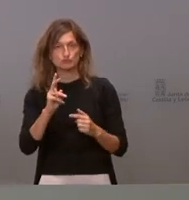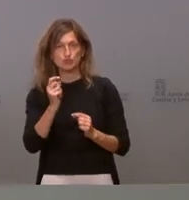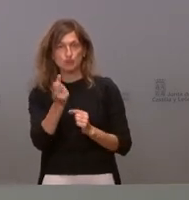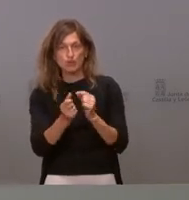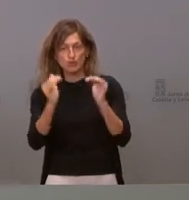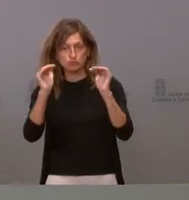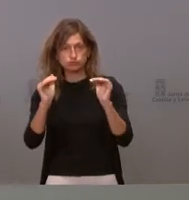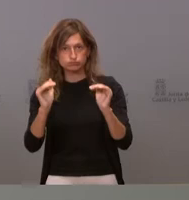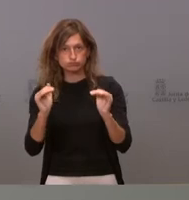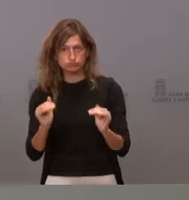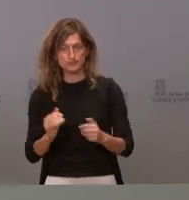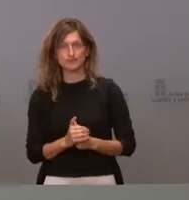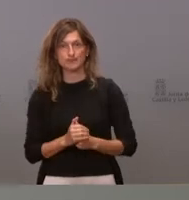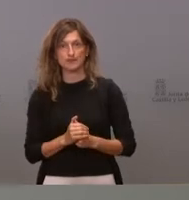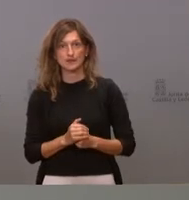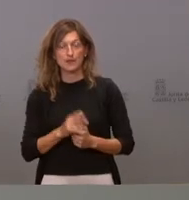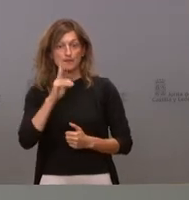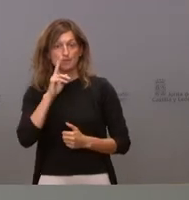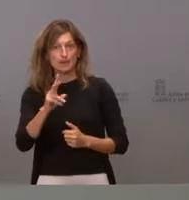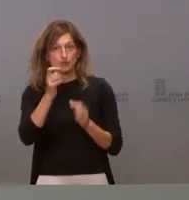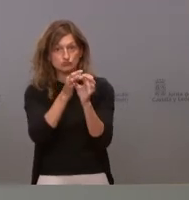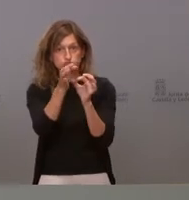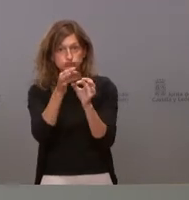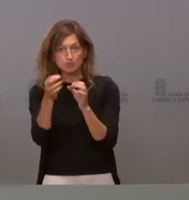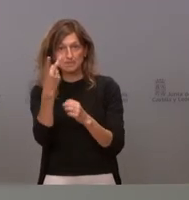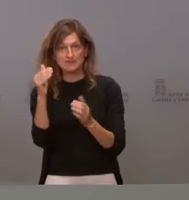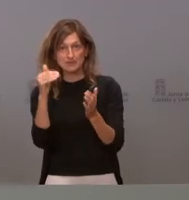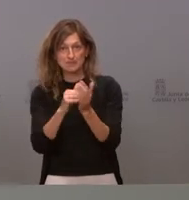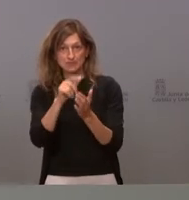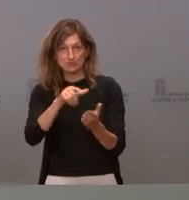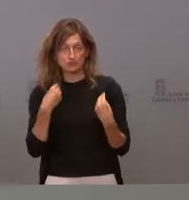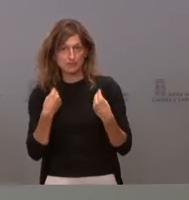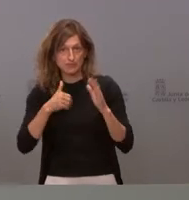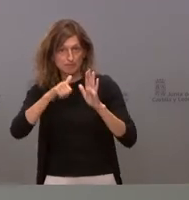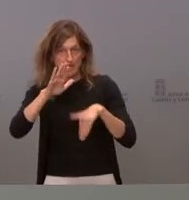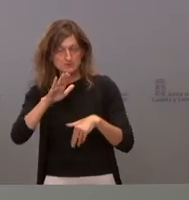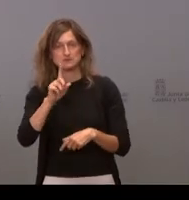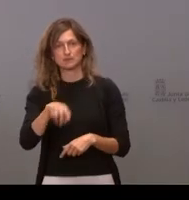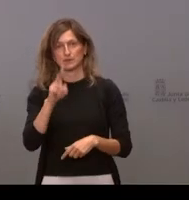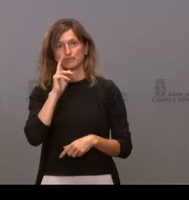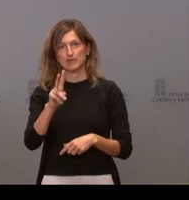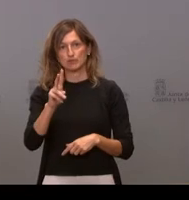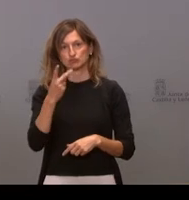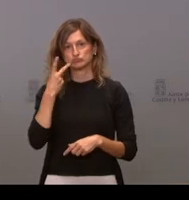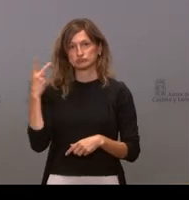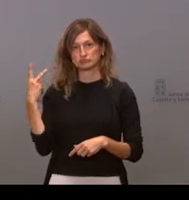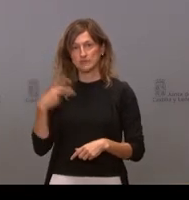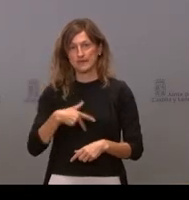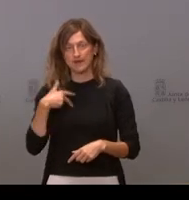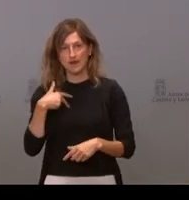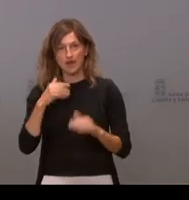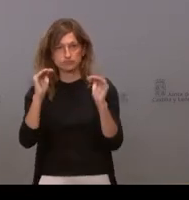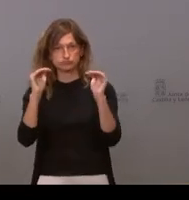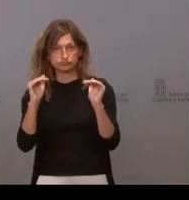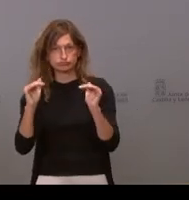paulatino. Si vemos lo que sucede en los municipios de más de 20.000 habitantes, también observamos una tendencia general al